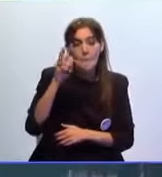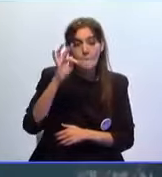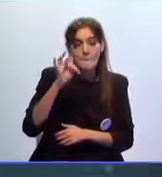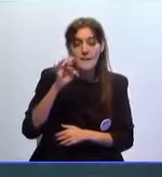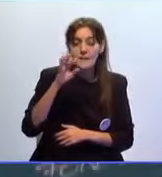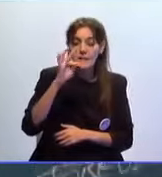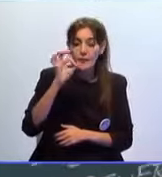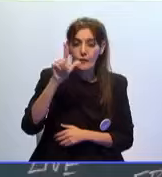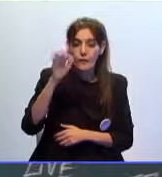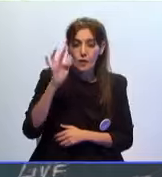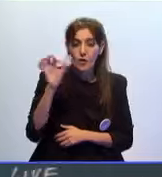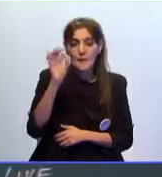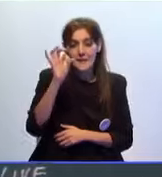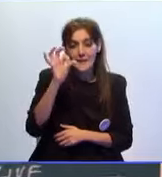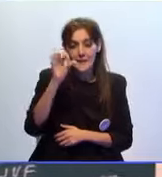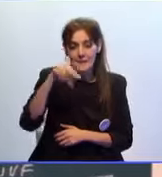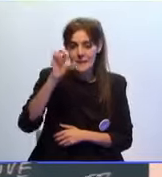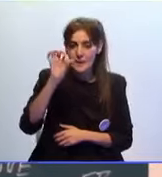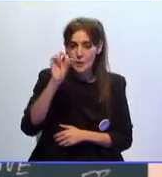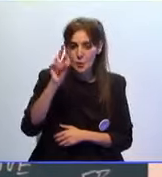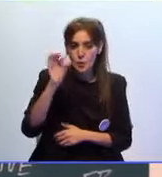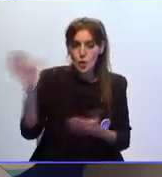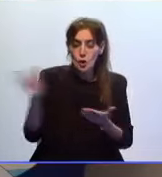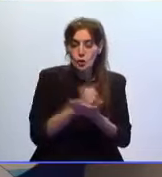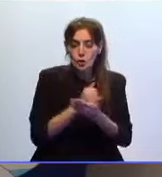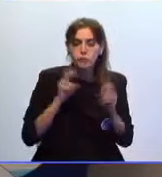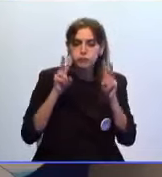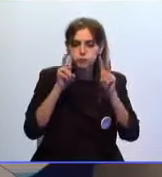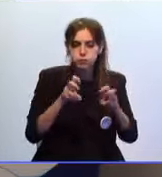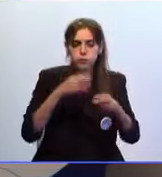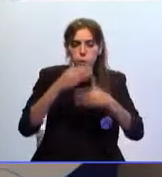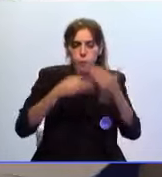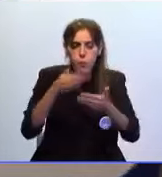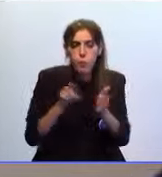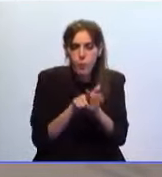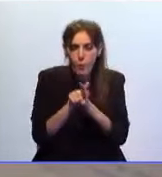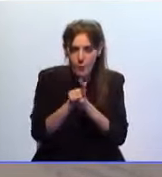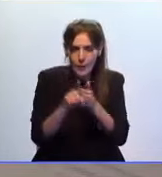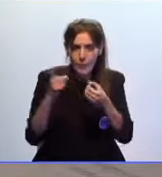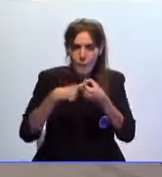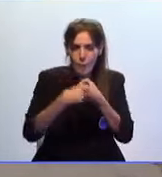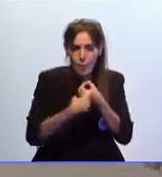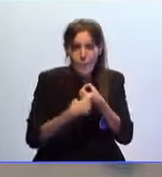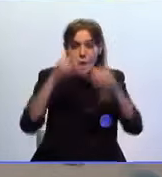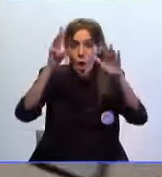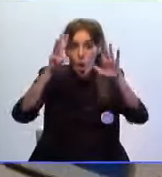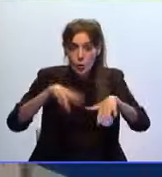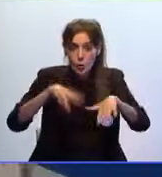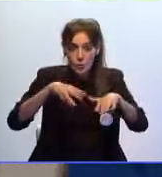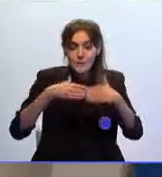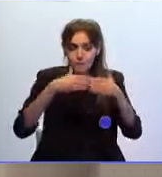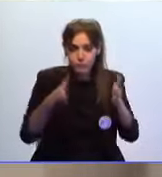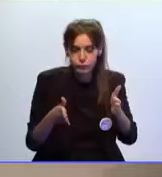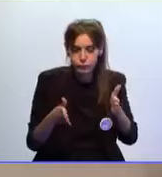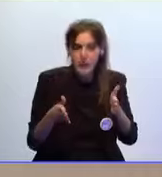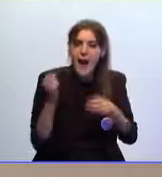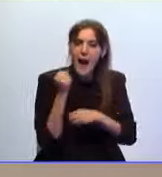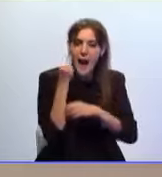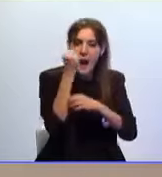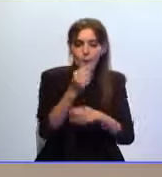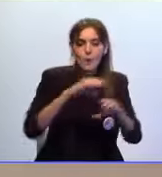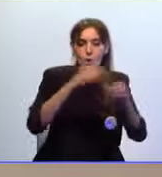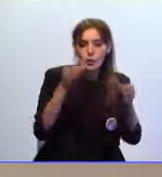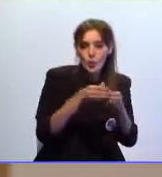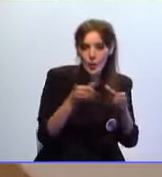Flow y Nesus Todas ellas empiezan ahora un proceso de aceleración e incubación que durará ocho meses donde contarán con apoyo del